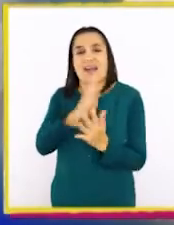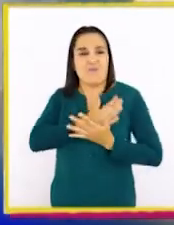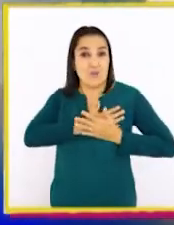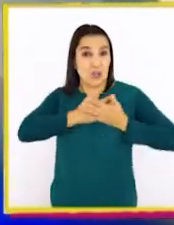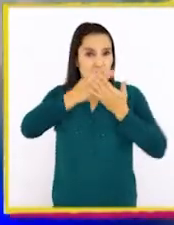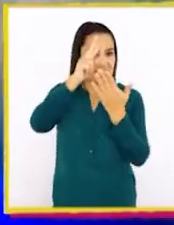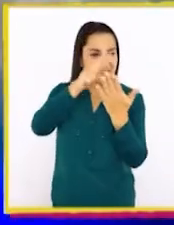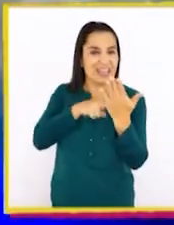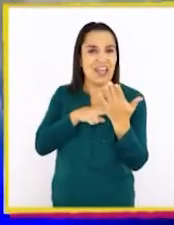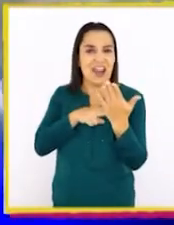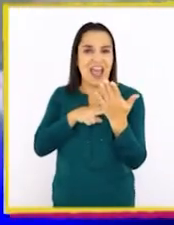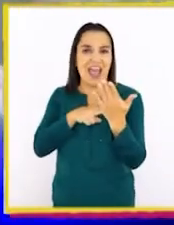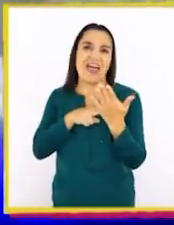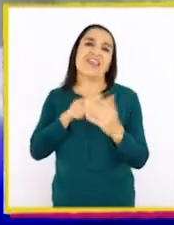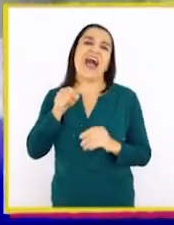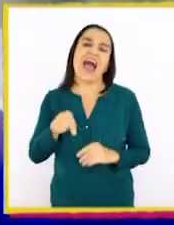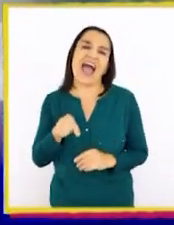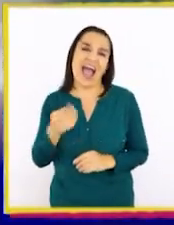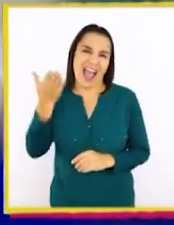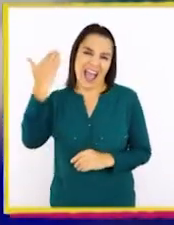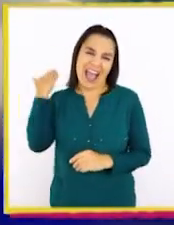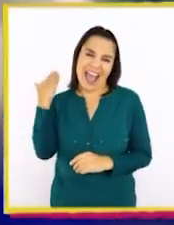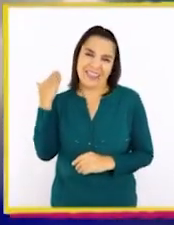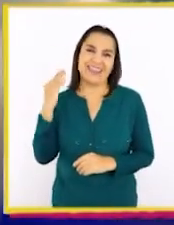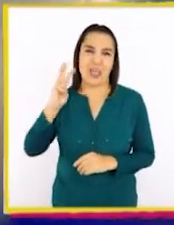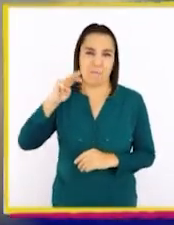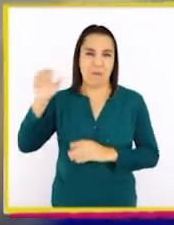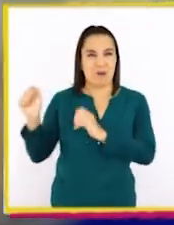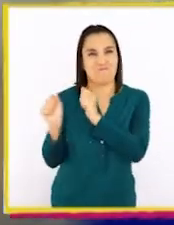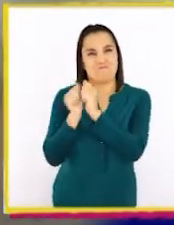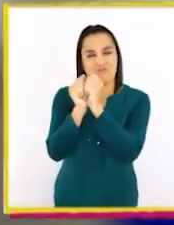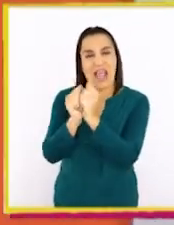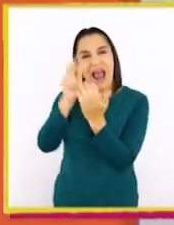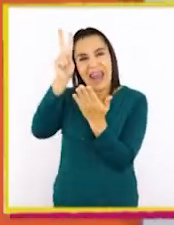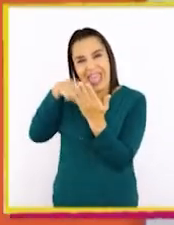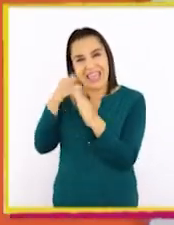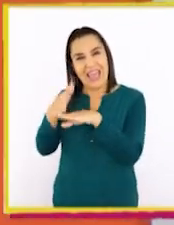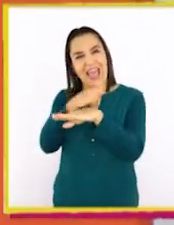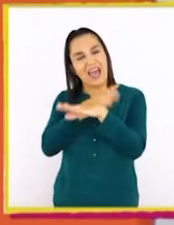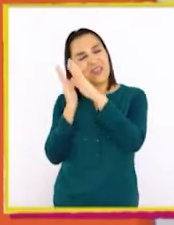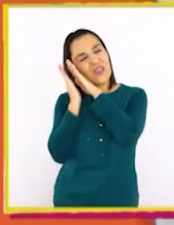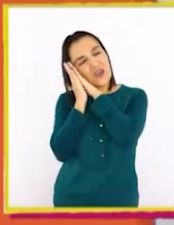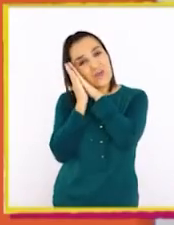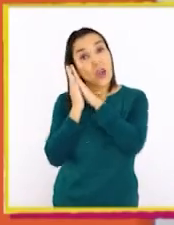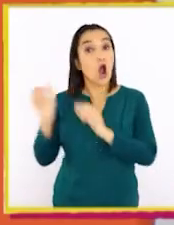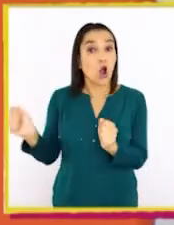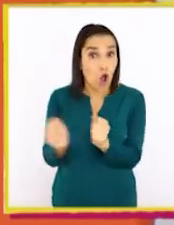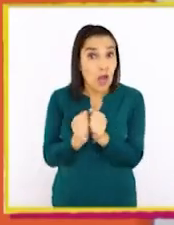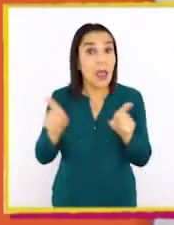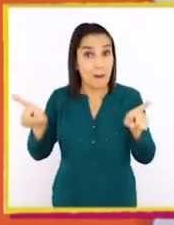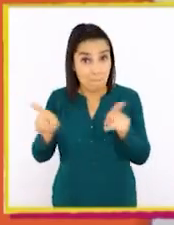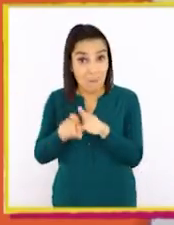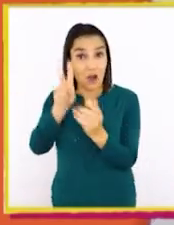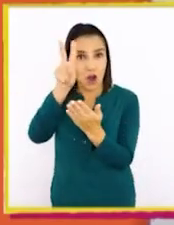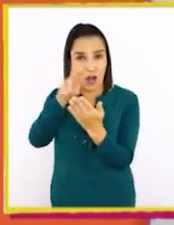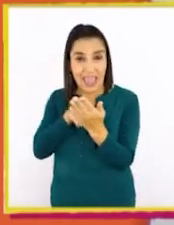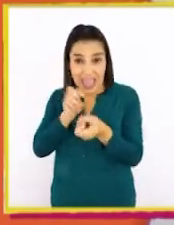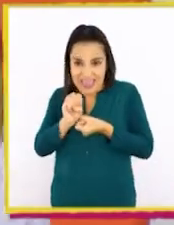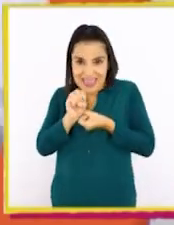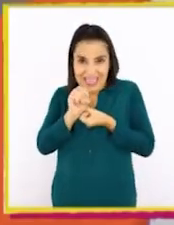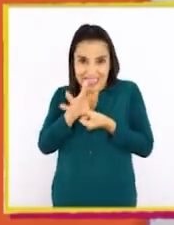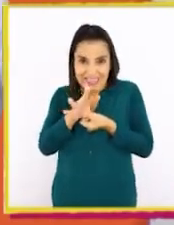emocionan, siguen siendo los que leía con mi mamá antes de dormir. O los que leíamos con mi hermano, con una